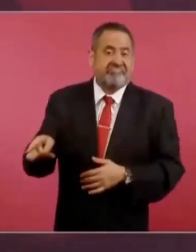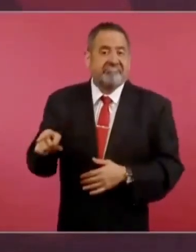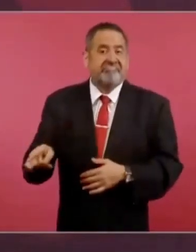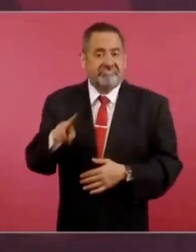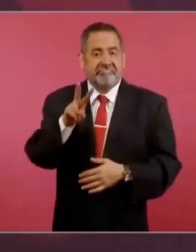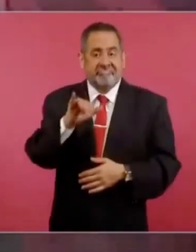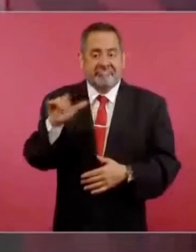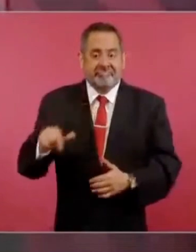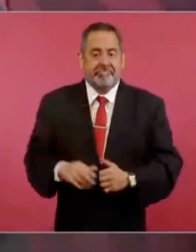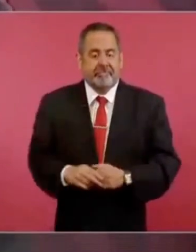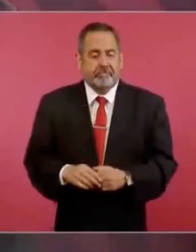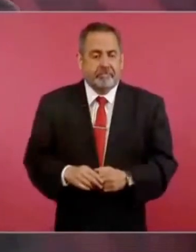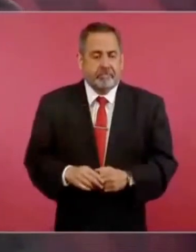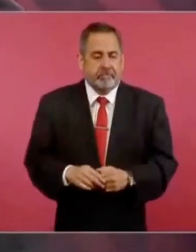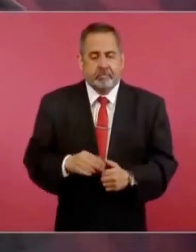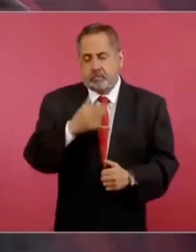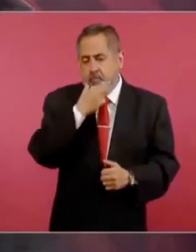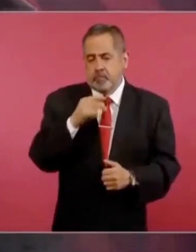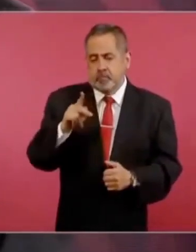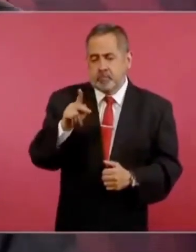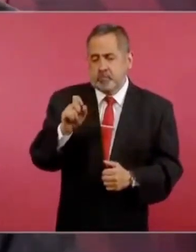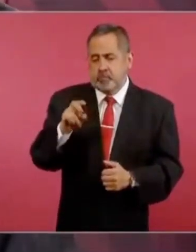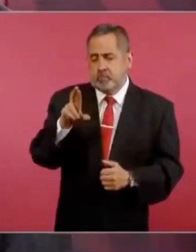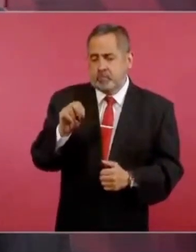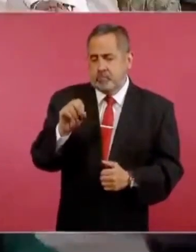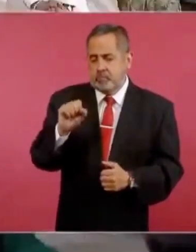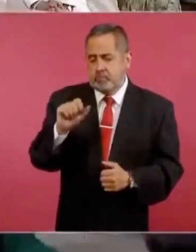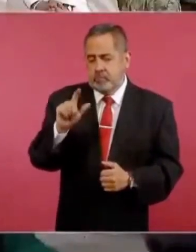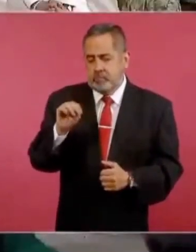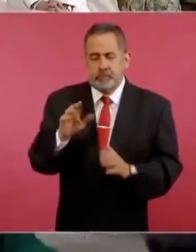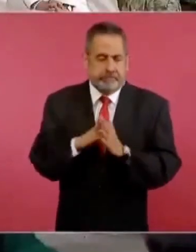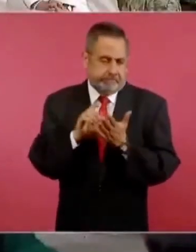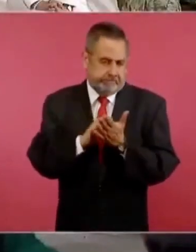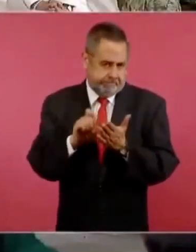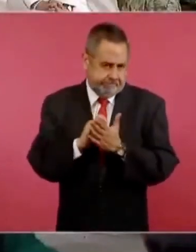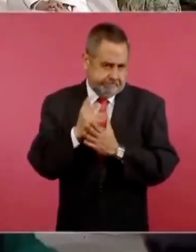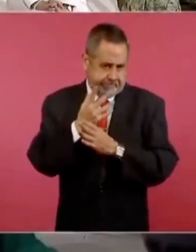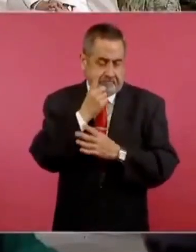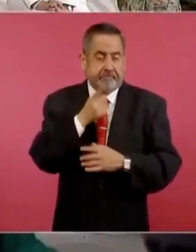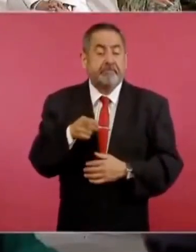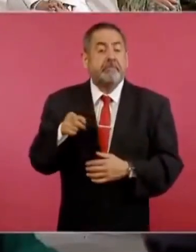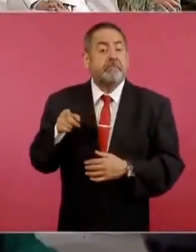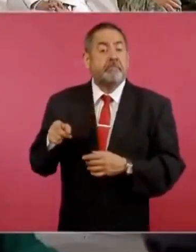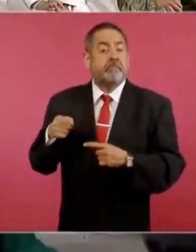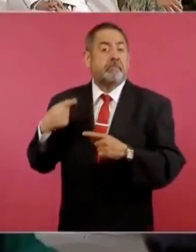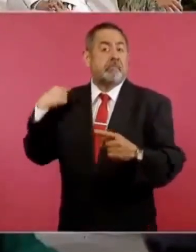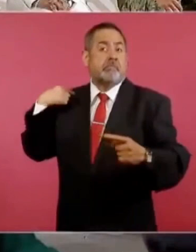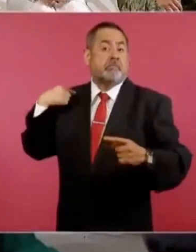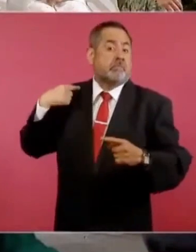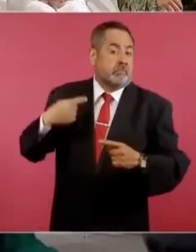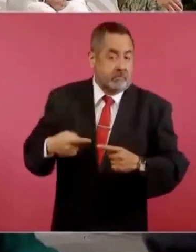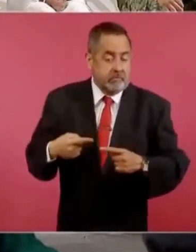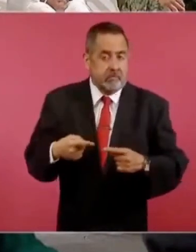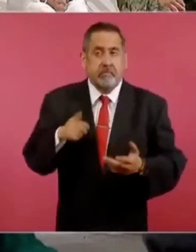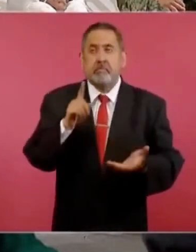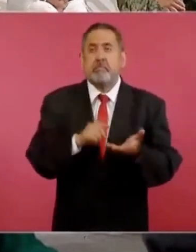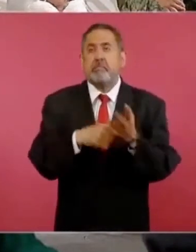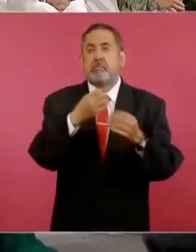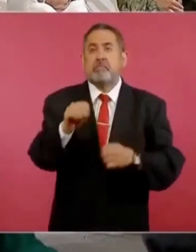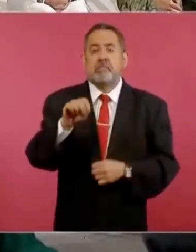El historiador Pedro Salmerón sostiene que desde entonces, en